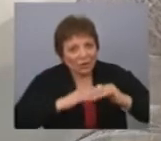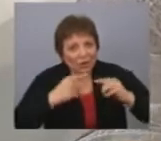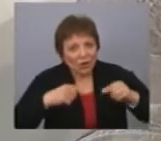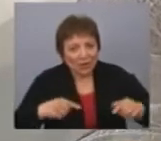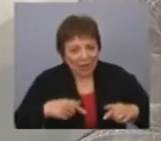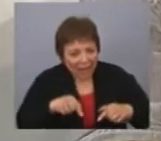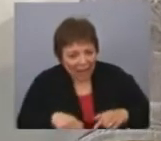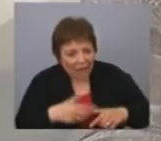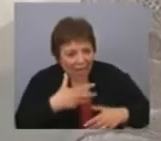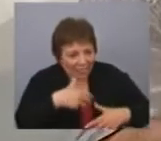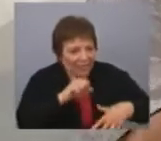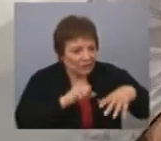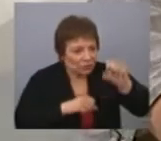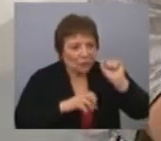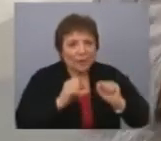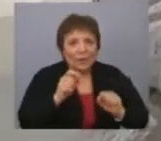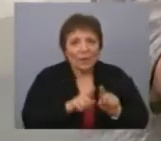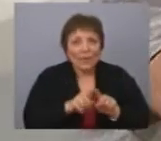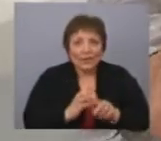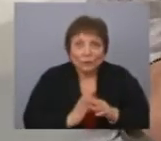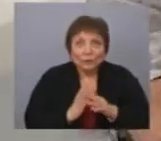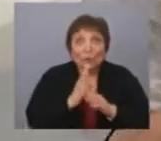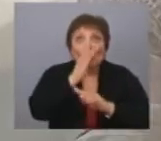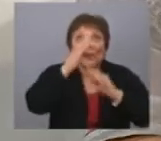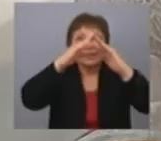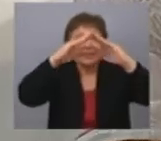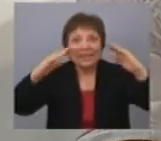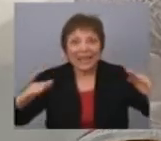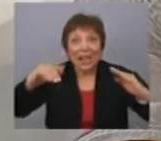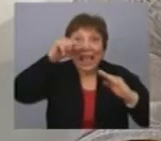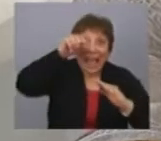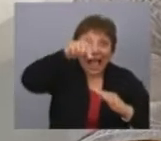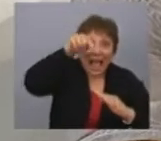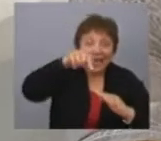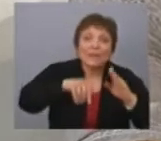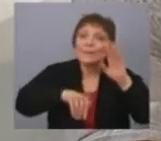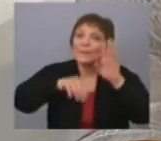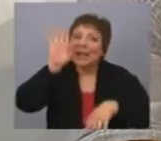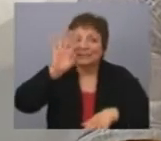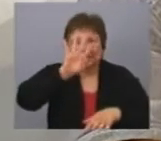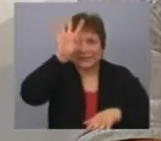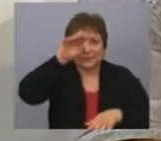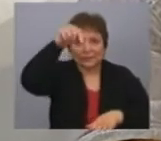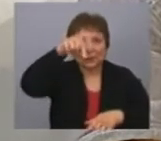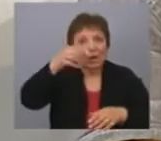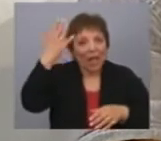ahora descubriendo. Sube a esos cerros porque es en esos lugares donde geográficamente están ubicadas